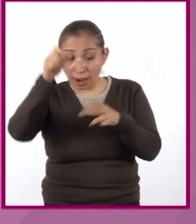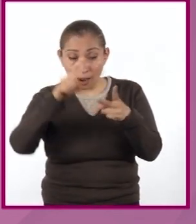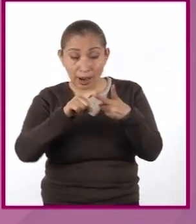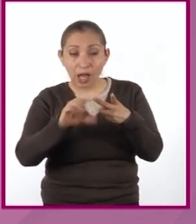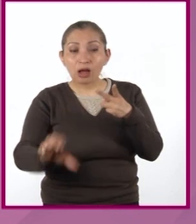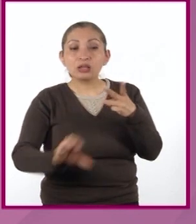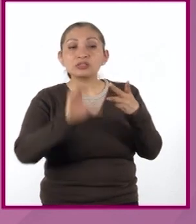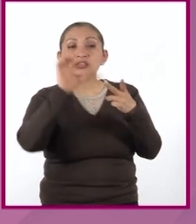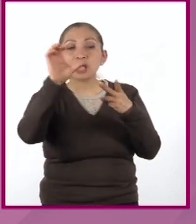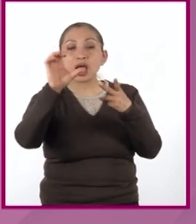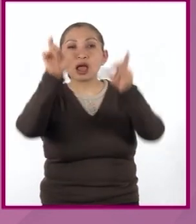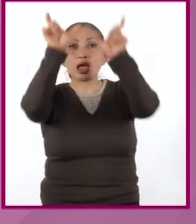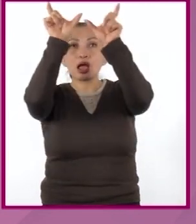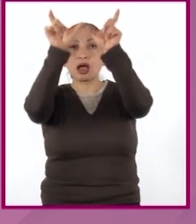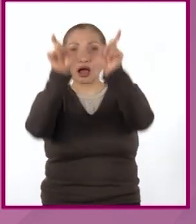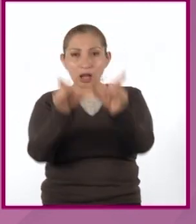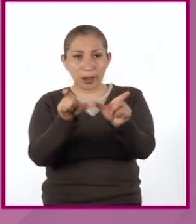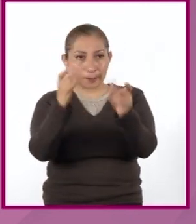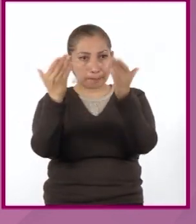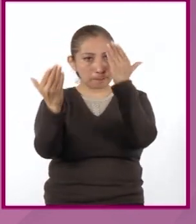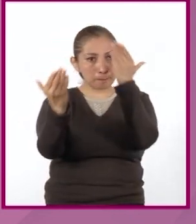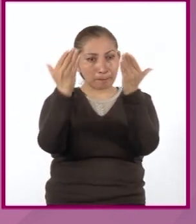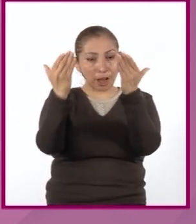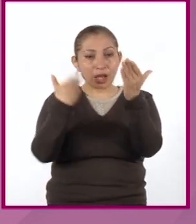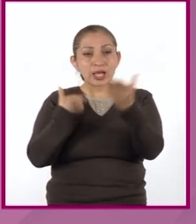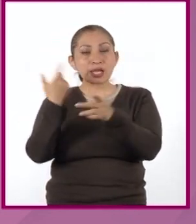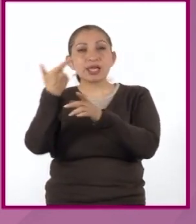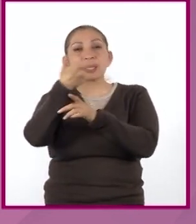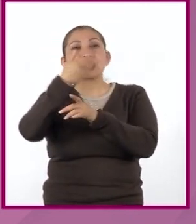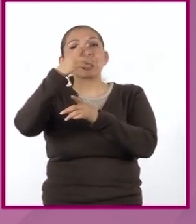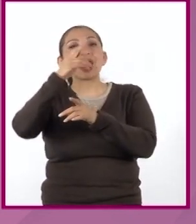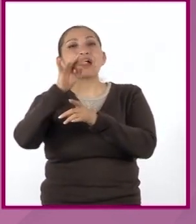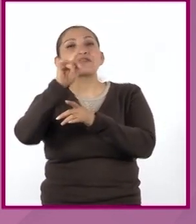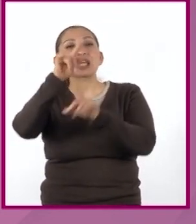C. Cuadro comparativo y gráficas.